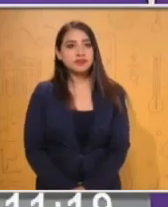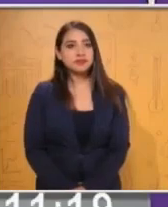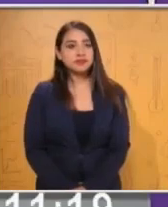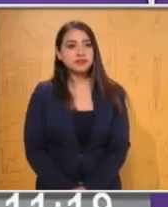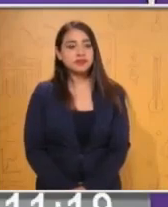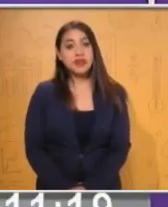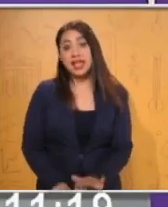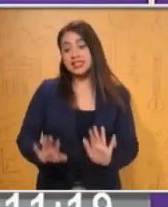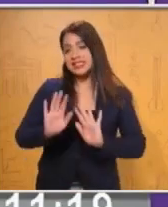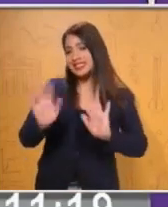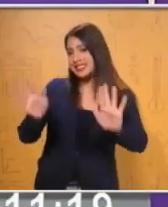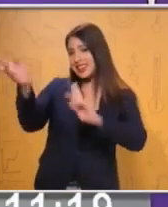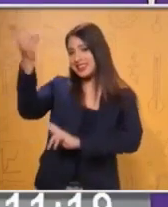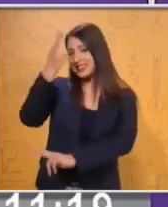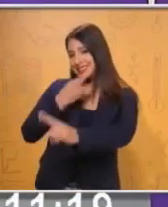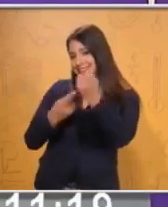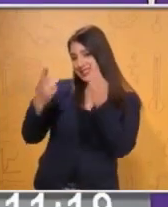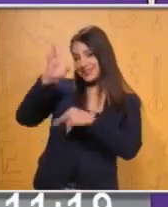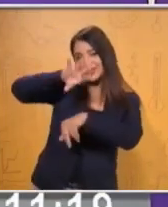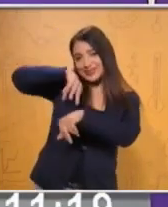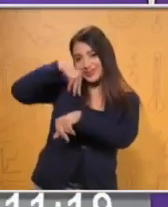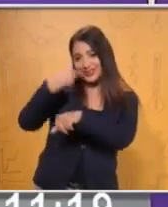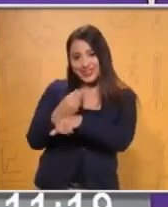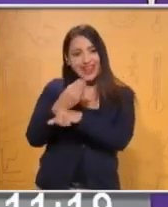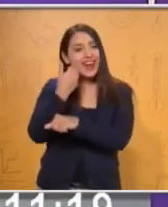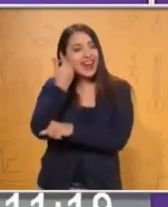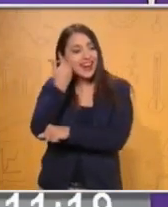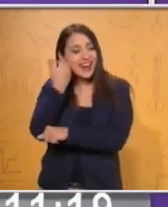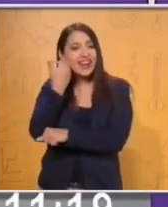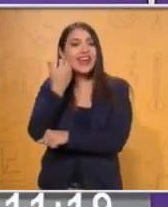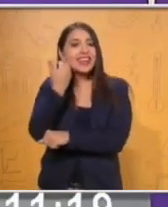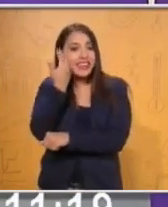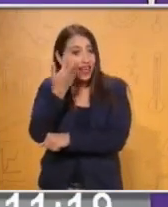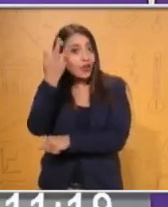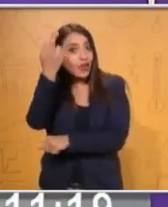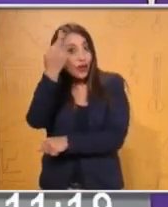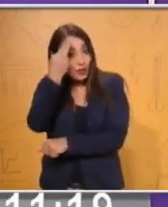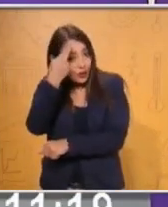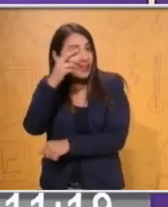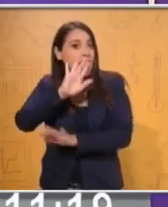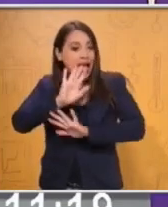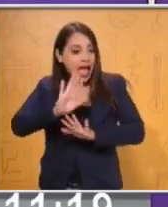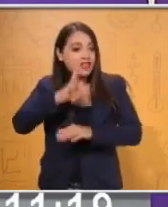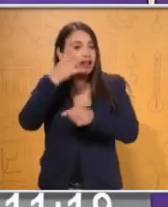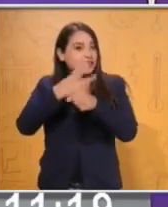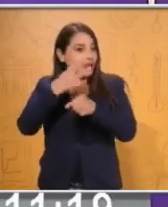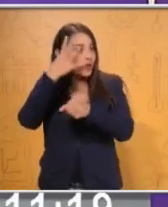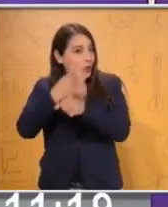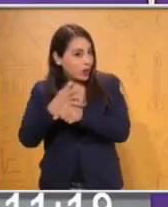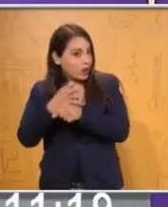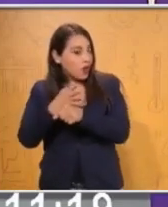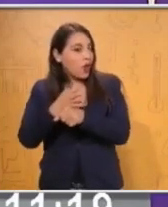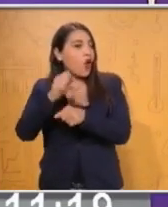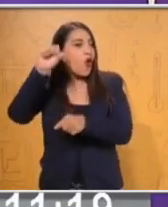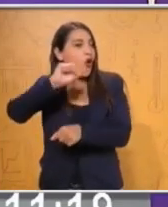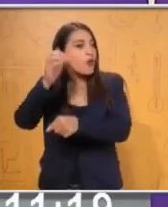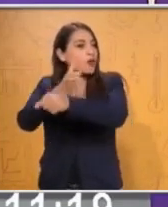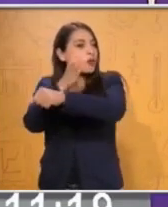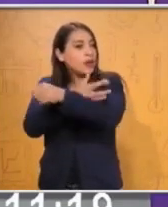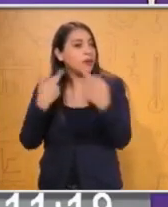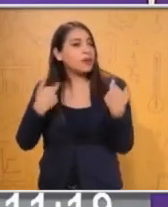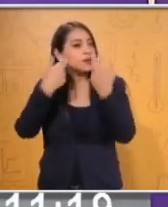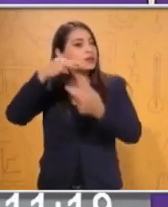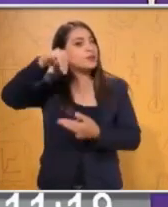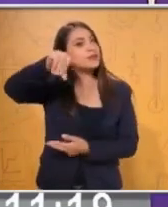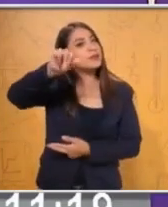Ya estamos de regreso niños nuevamente, recordándote que estamos con tercer y cuarto grado de primaria. El día de hoy me acompaña el maestro Martín.